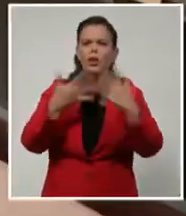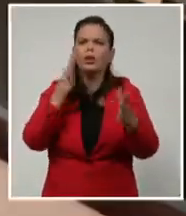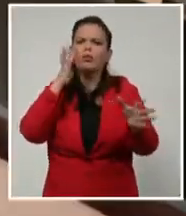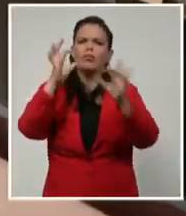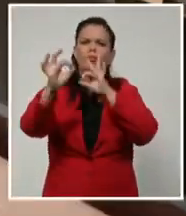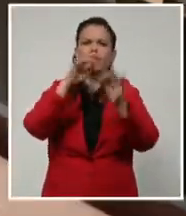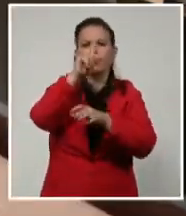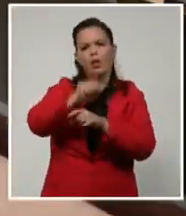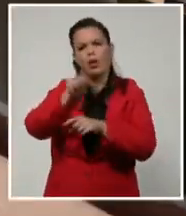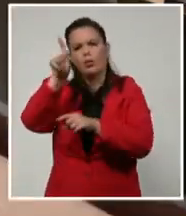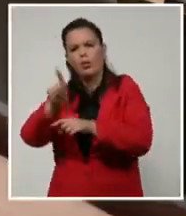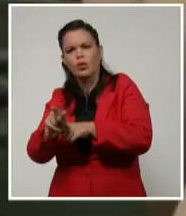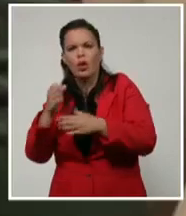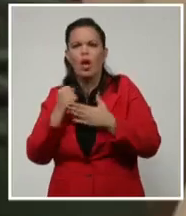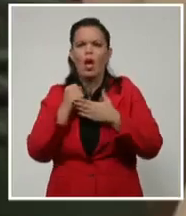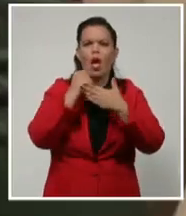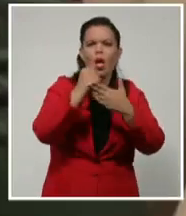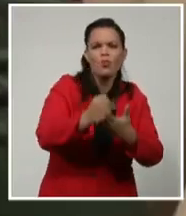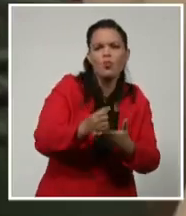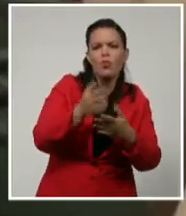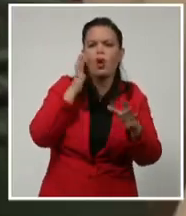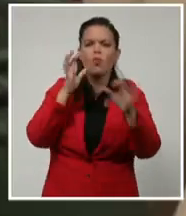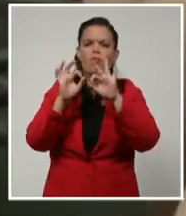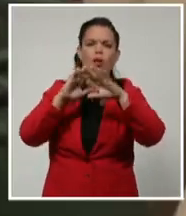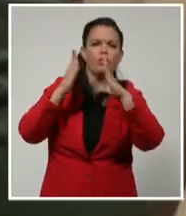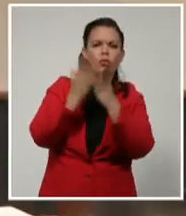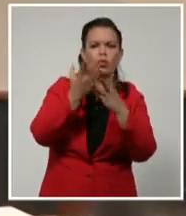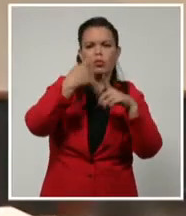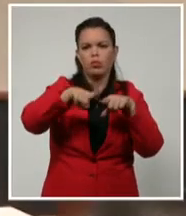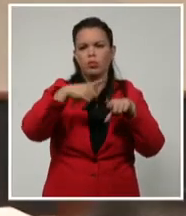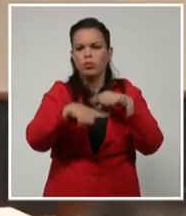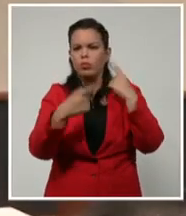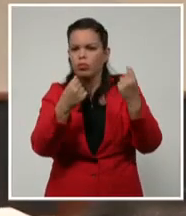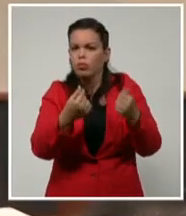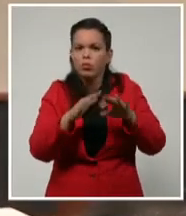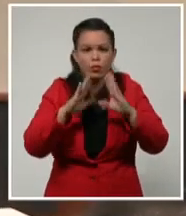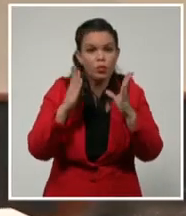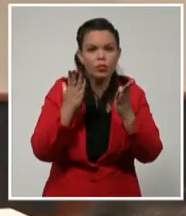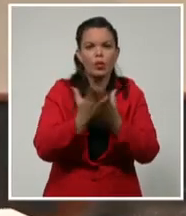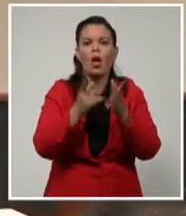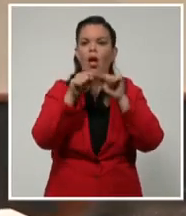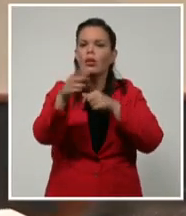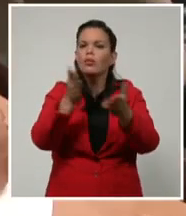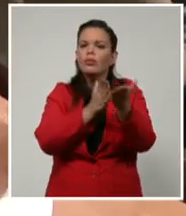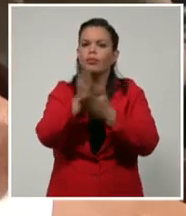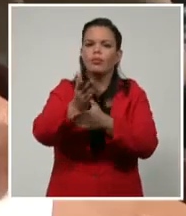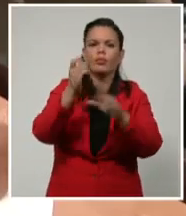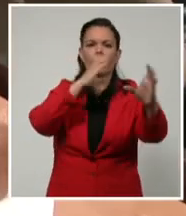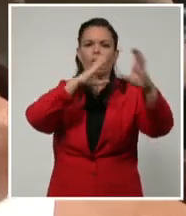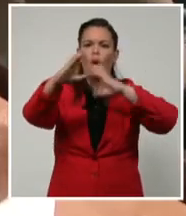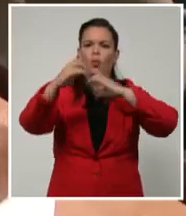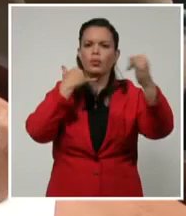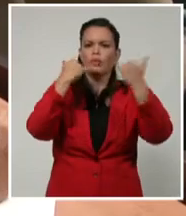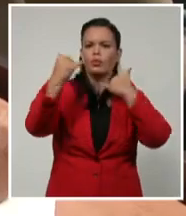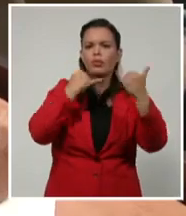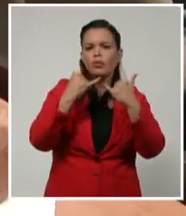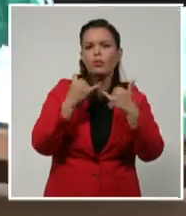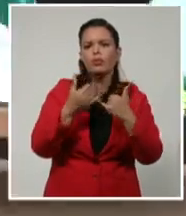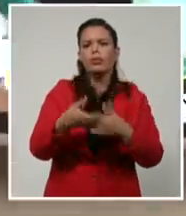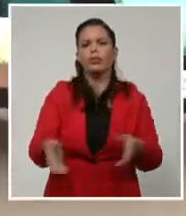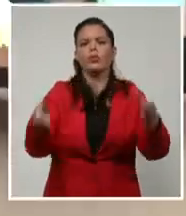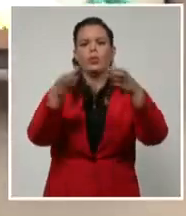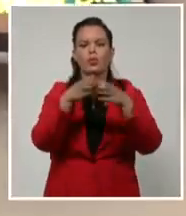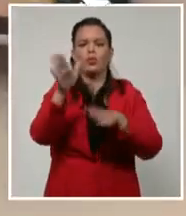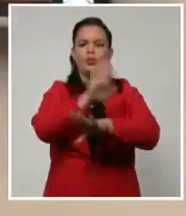objetivos económicos y los bienes materiales. Con ese propósito, se mantiene una estrecha comunicación con los consejos de defensa municipales.